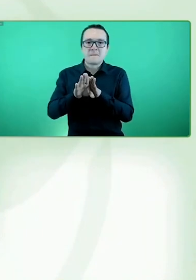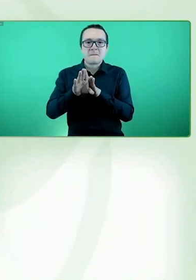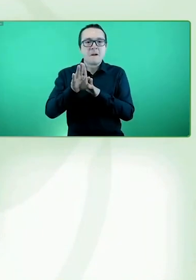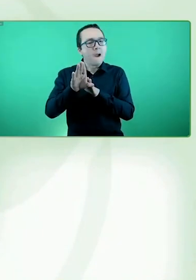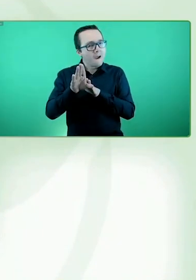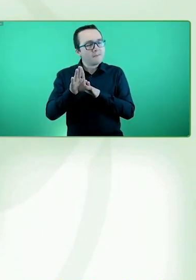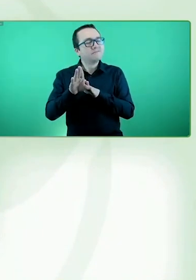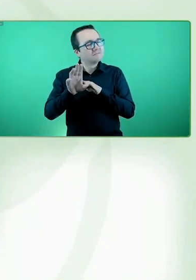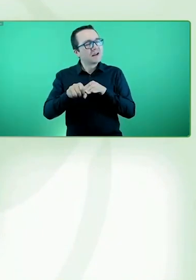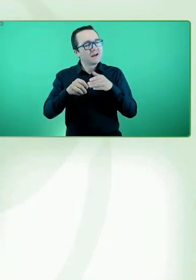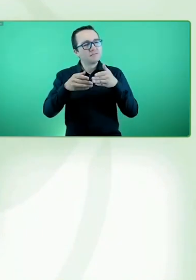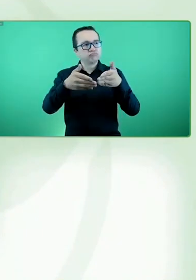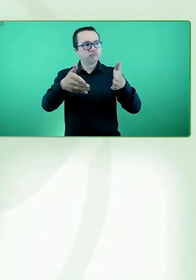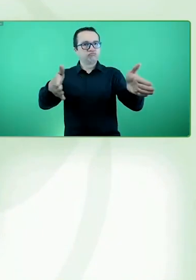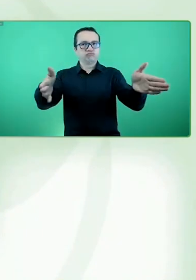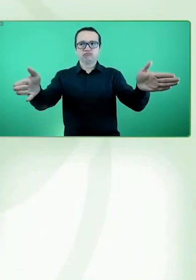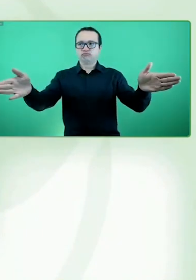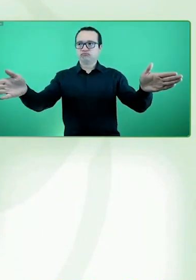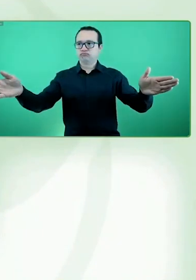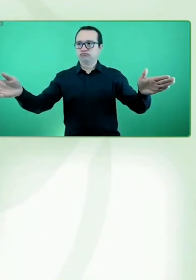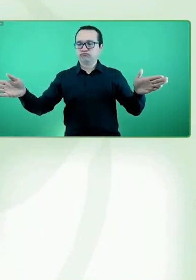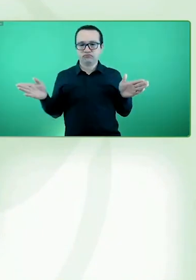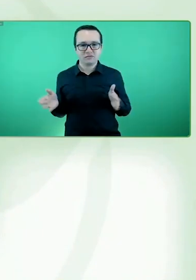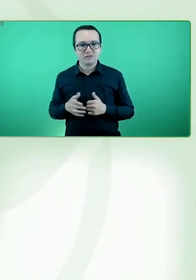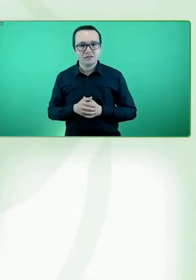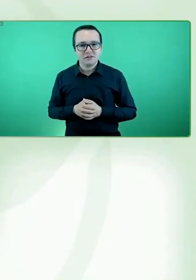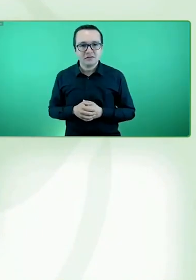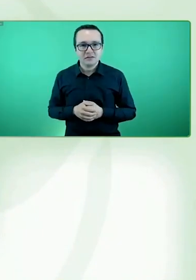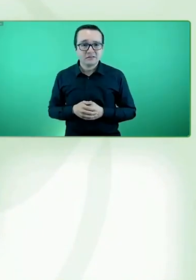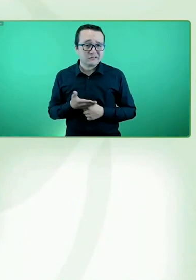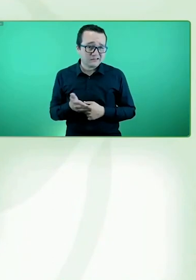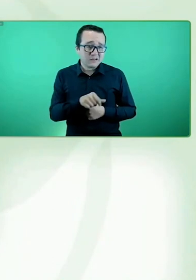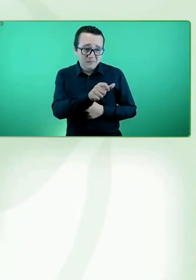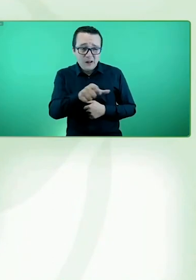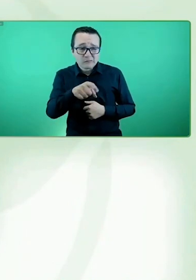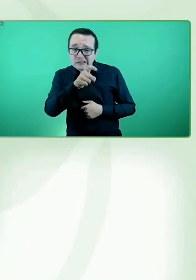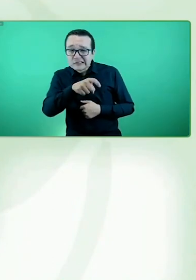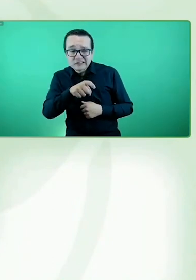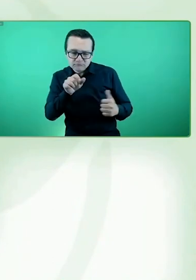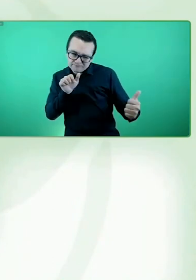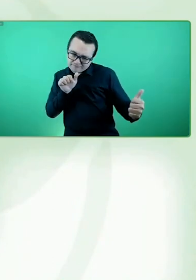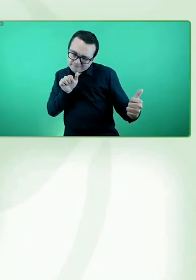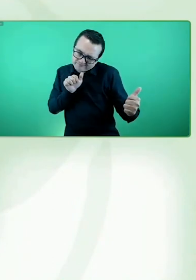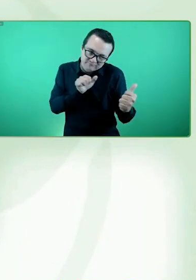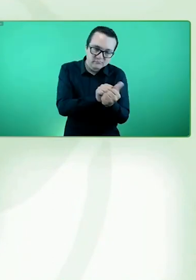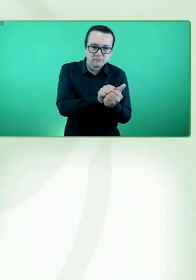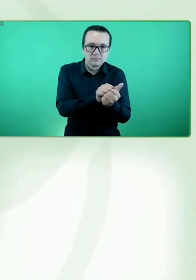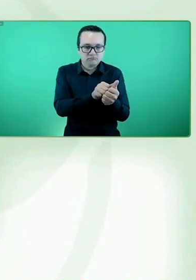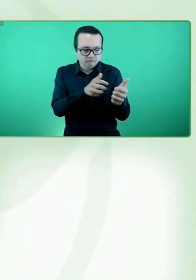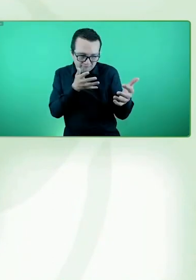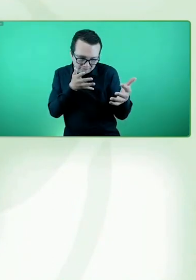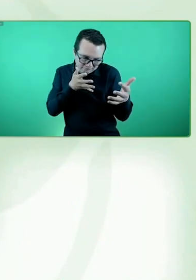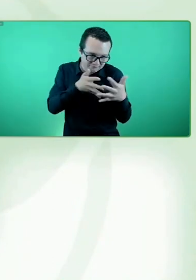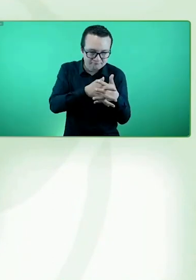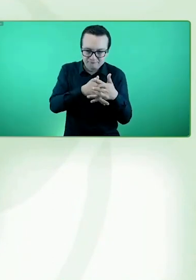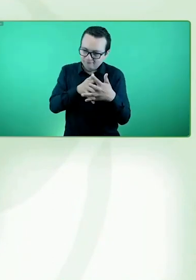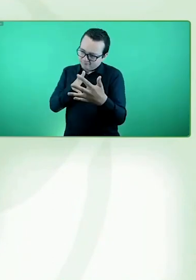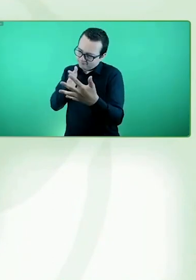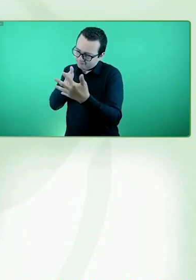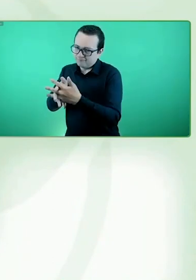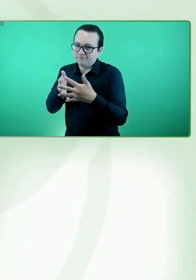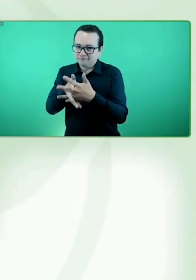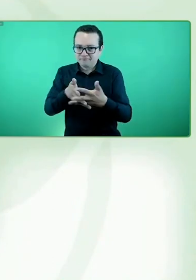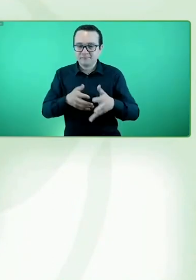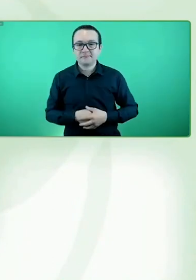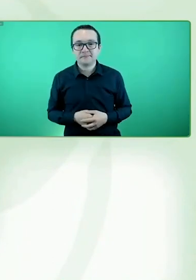estar al lado de quienes más lo necesitan. FOAL, como entidad vinculada